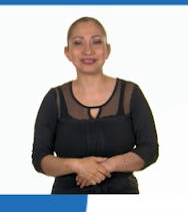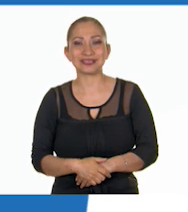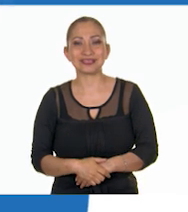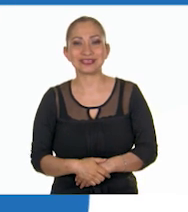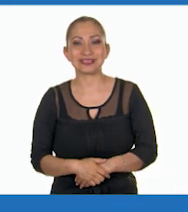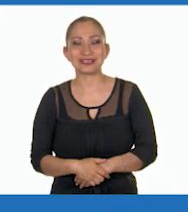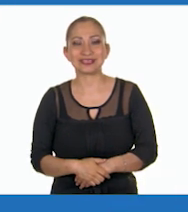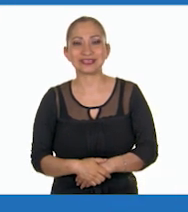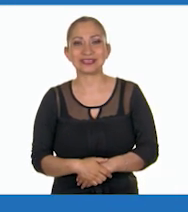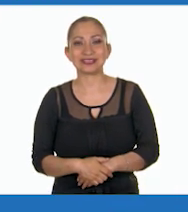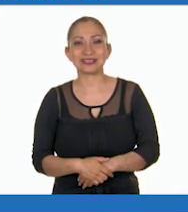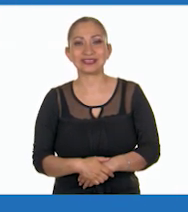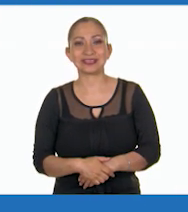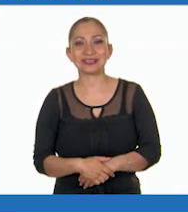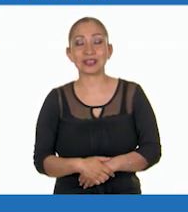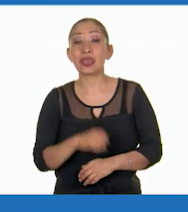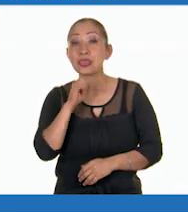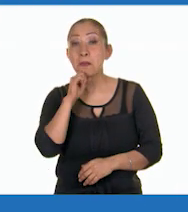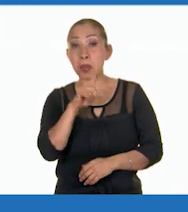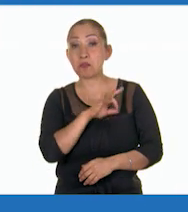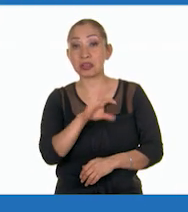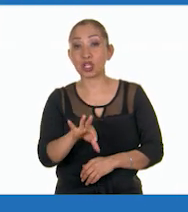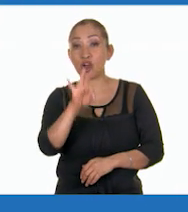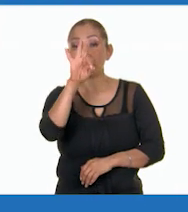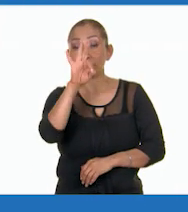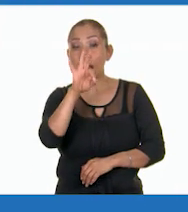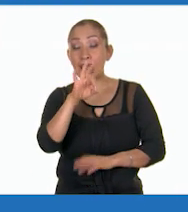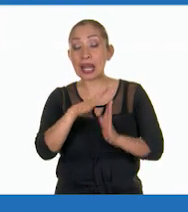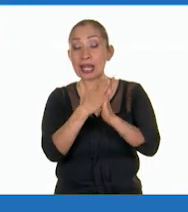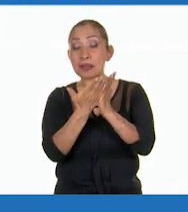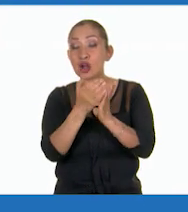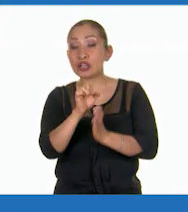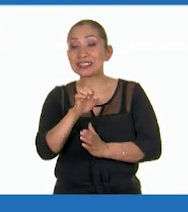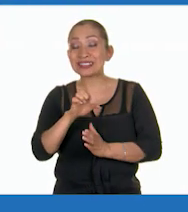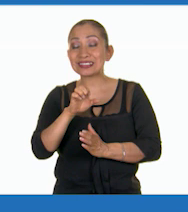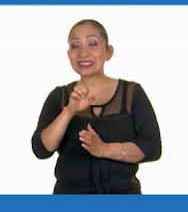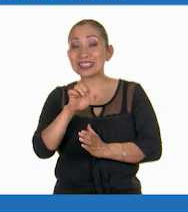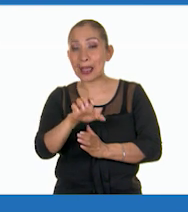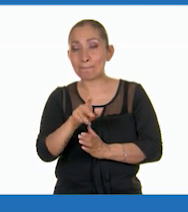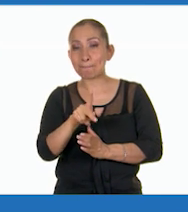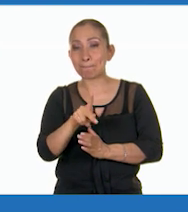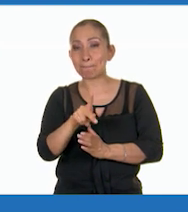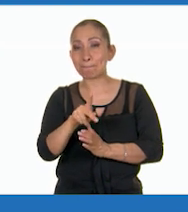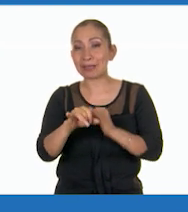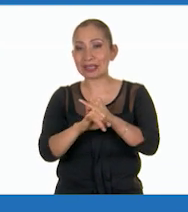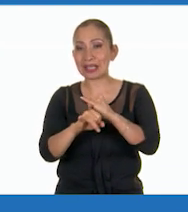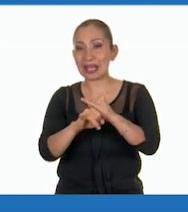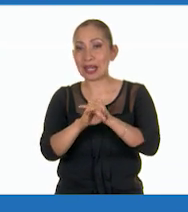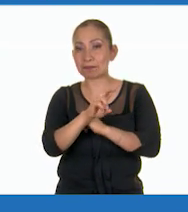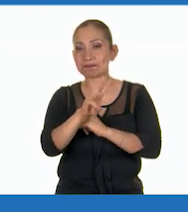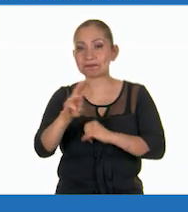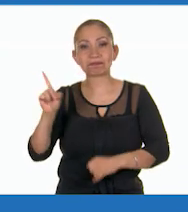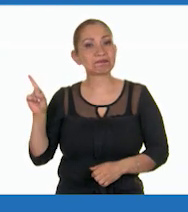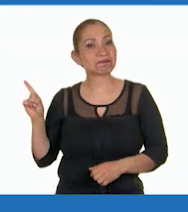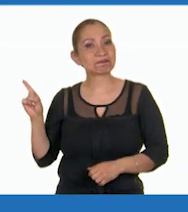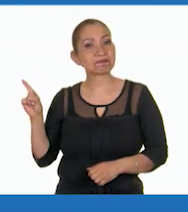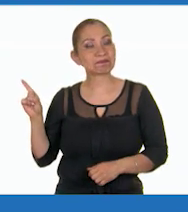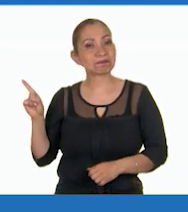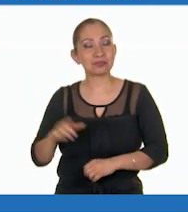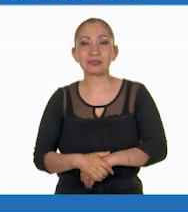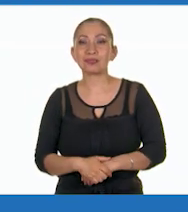líneas! También puedes encontrar los libros de texto en la página conaliteg